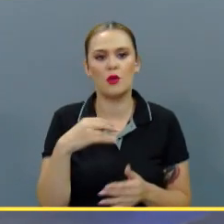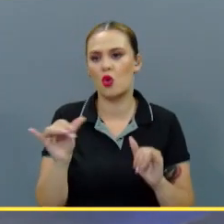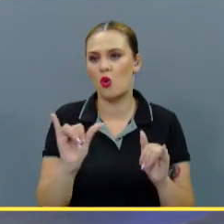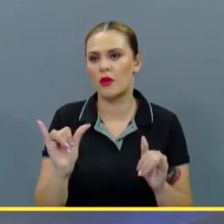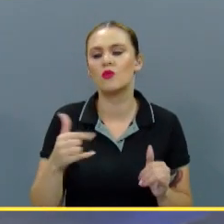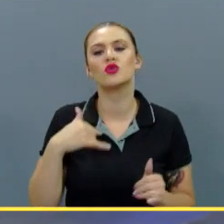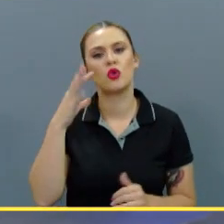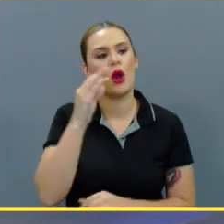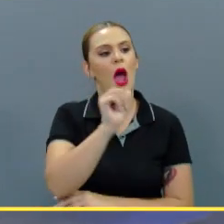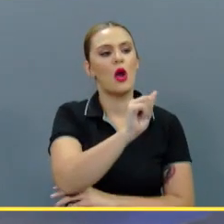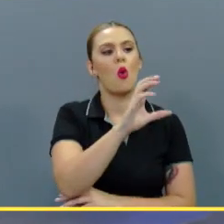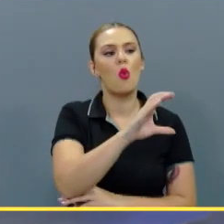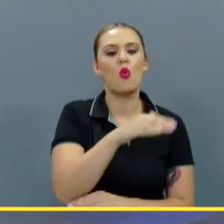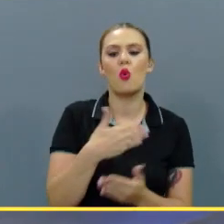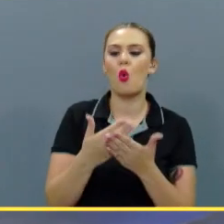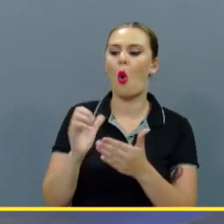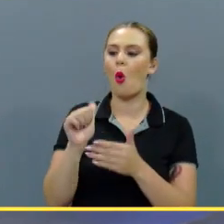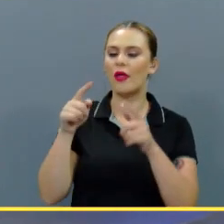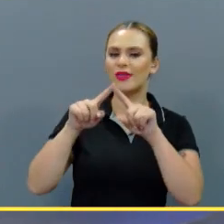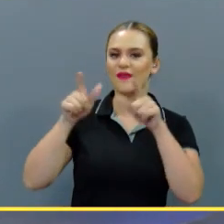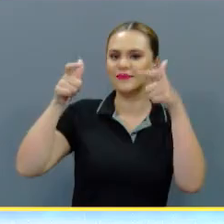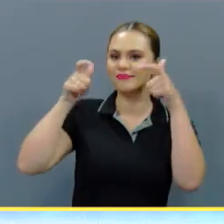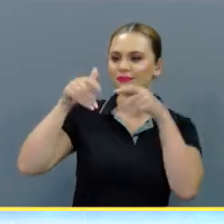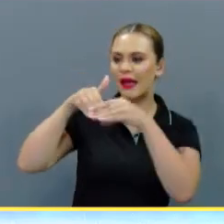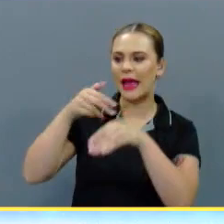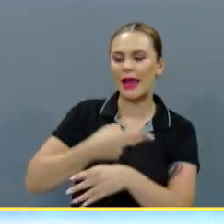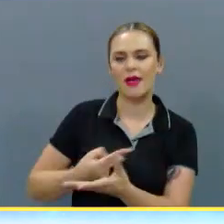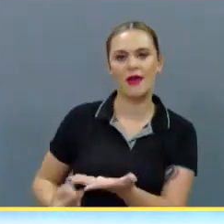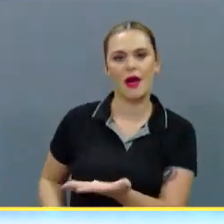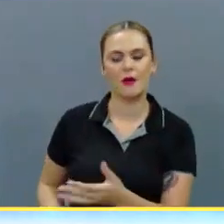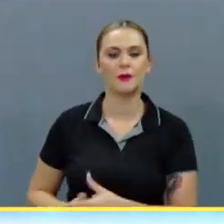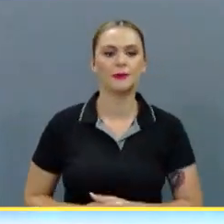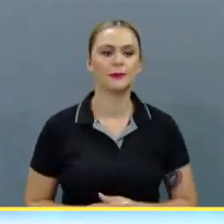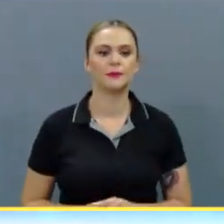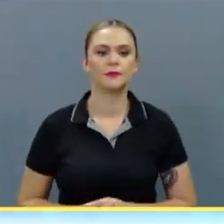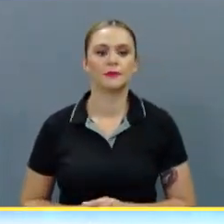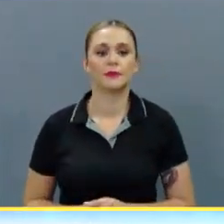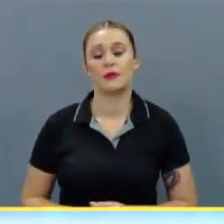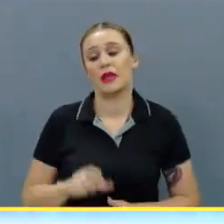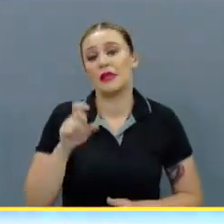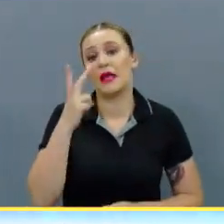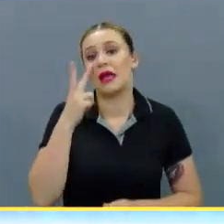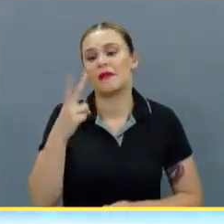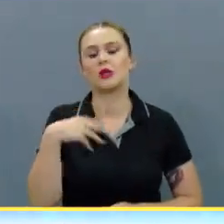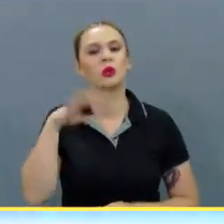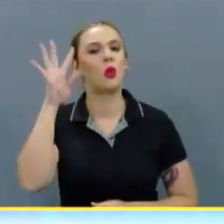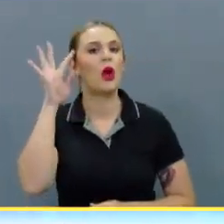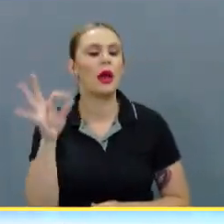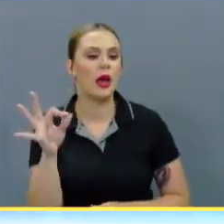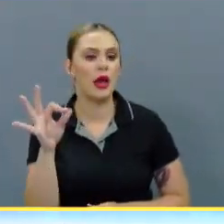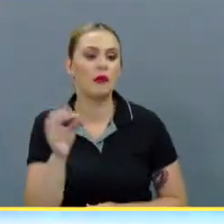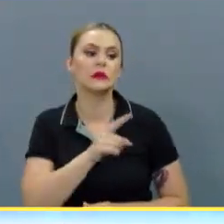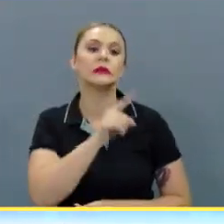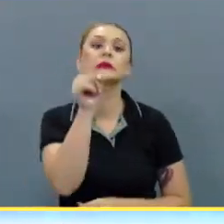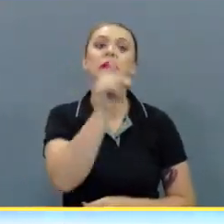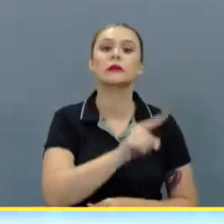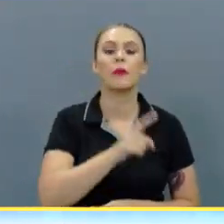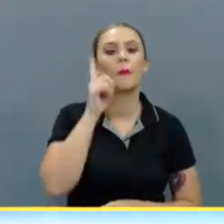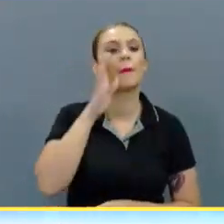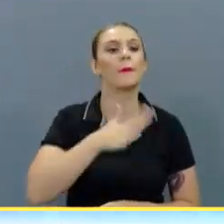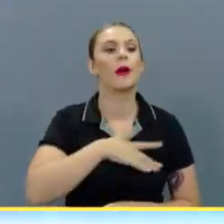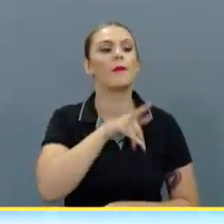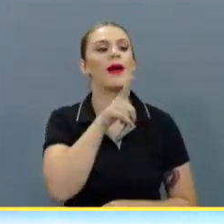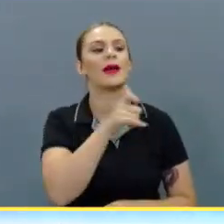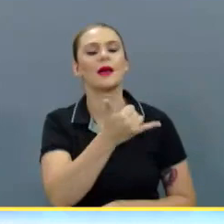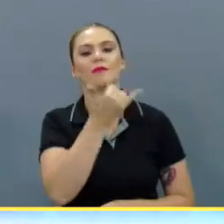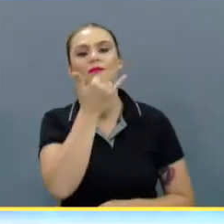mismo. Yo creo que Aaron Cruz llega con otra corona al Herediano. Habrá que ver. Yo creo que Zapriza para mí es el